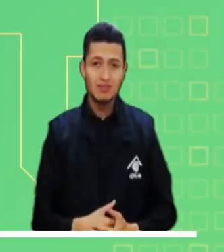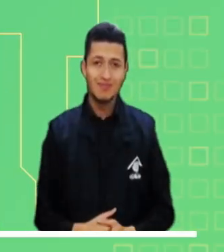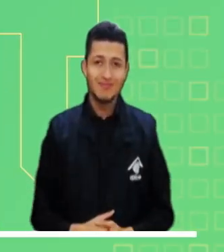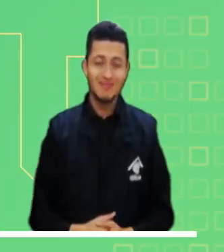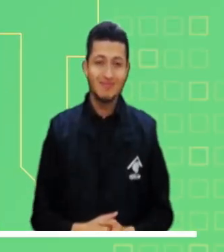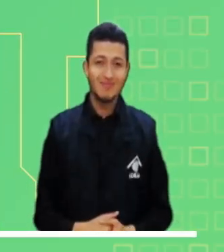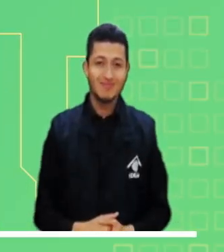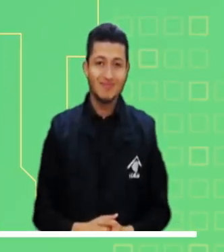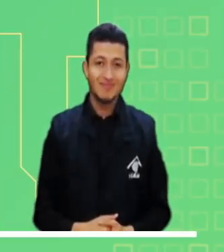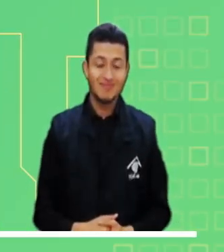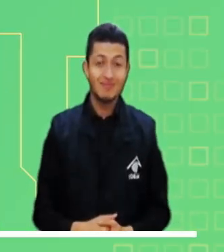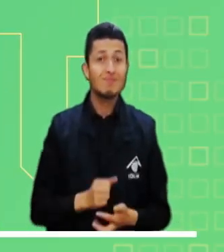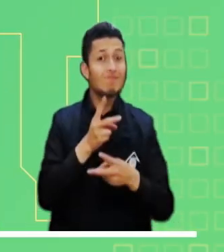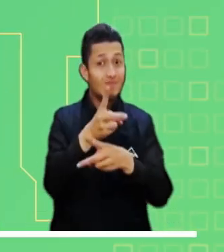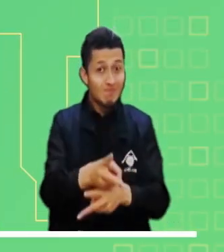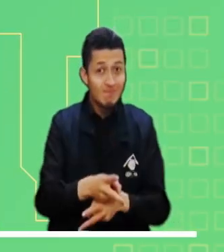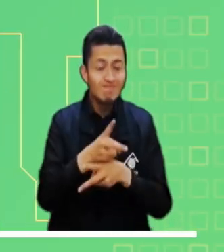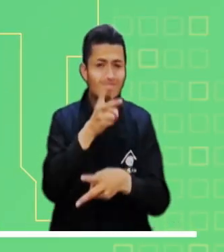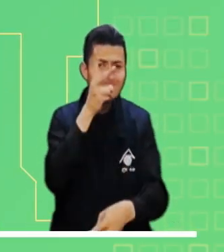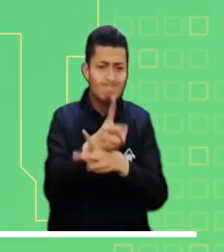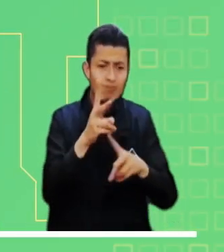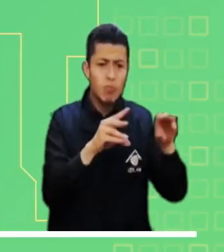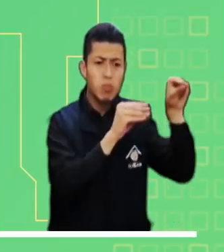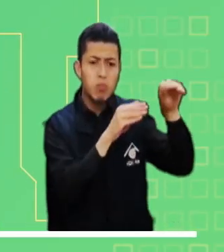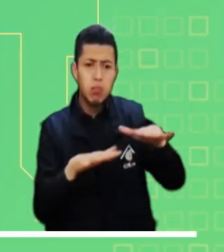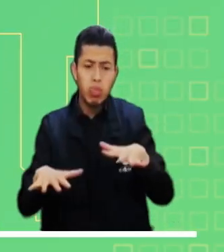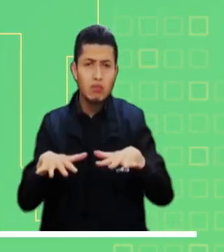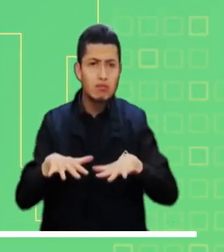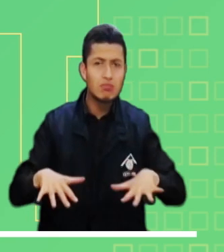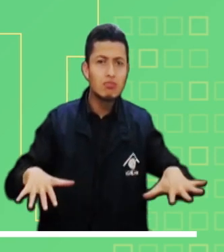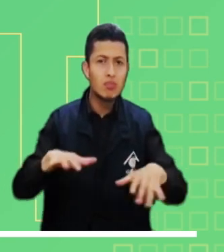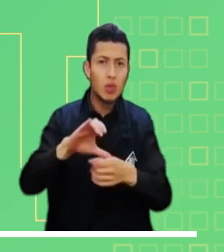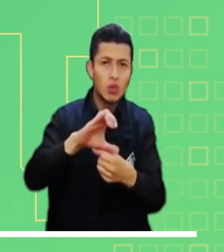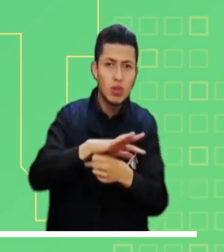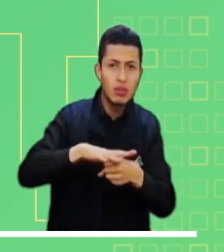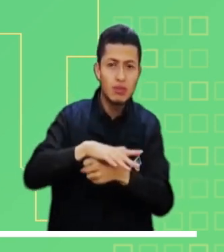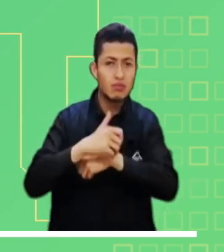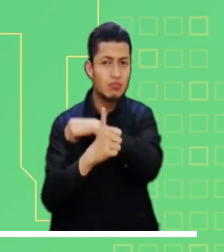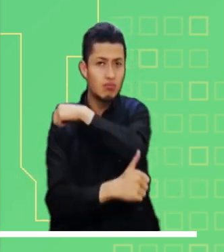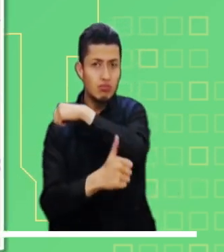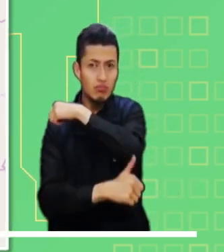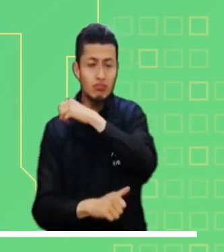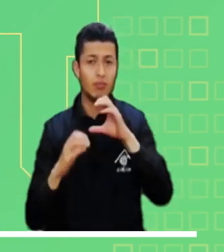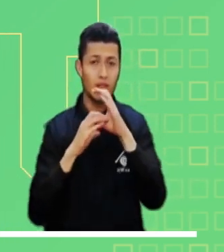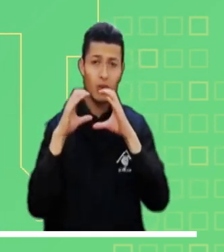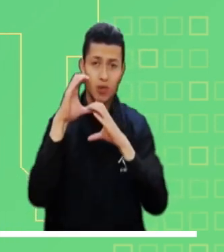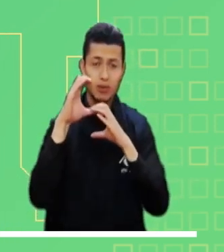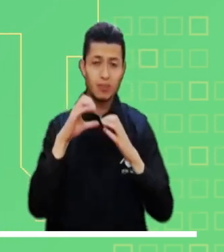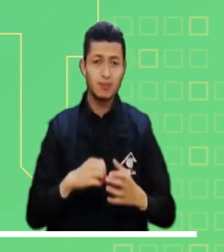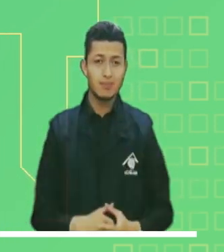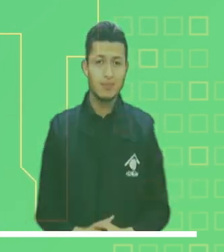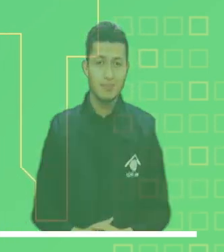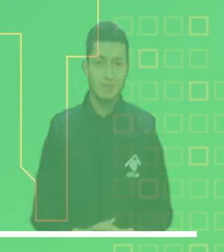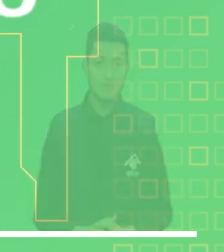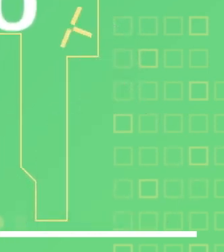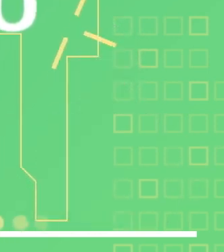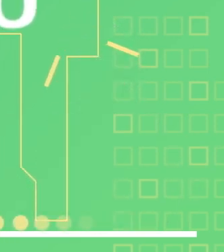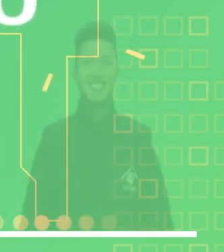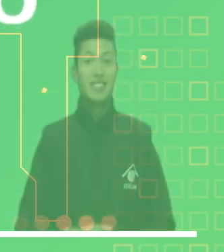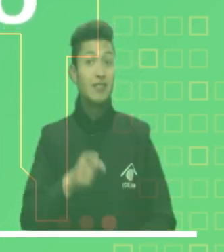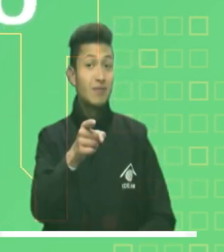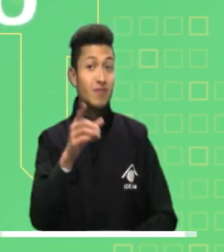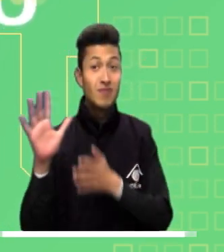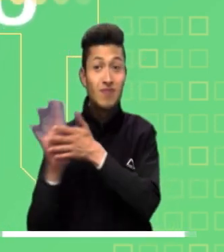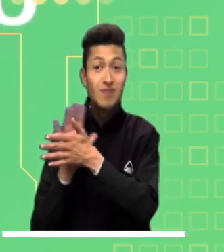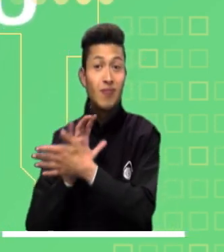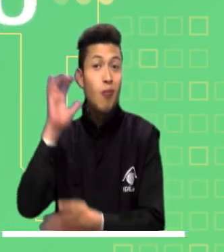Hay alarma ante la alta posibilidad de deslizamientos de tierra en Cundinamarca, Boyacá y Cauca. Manténgase